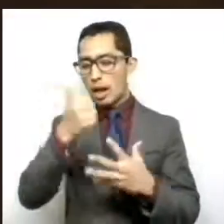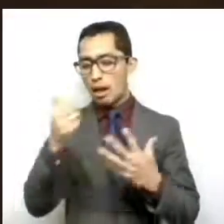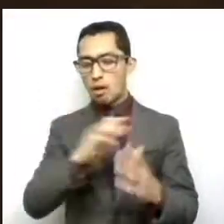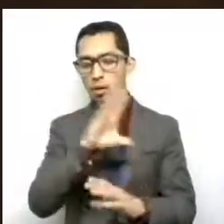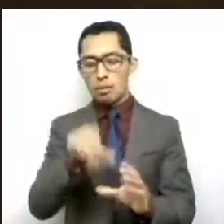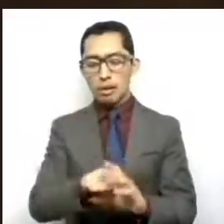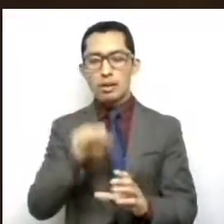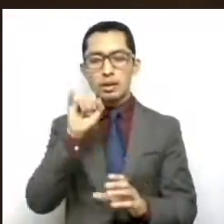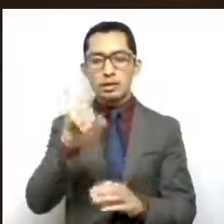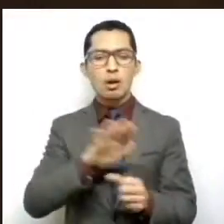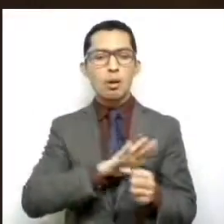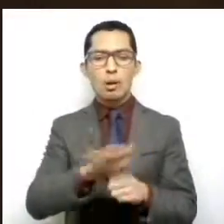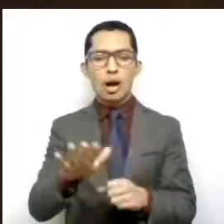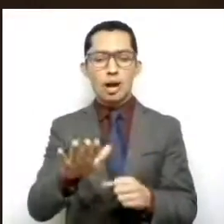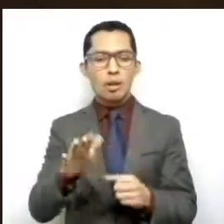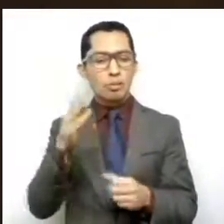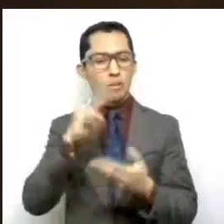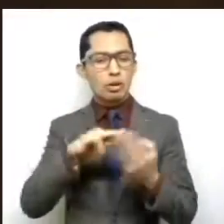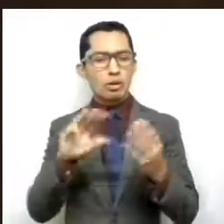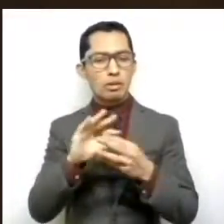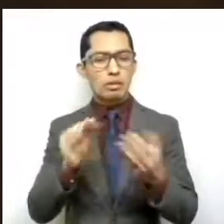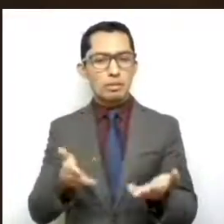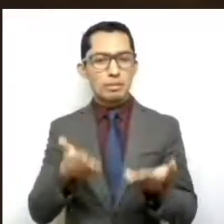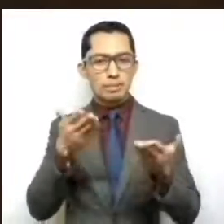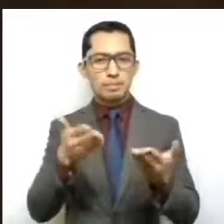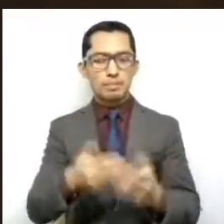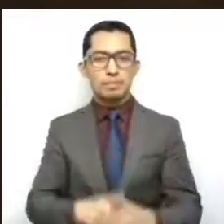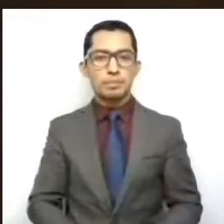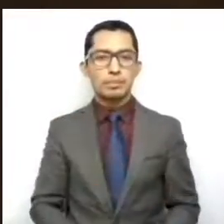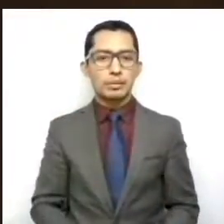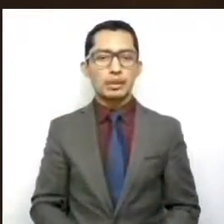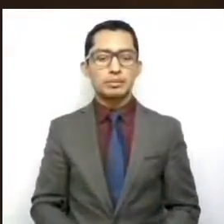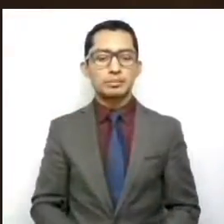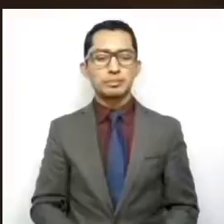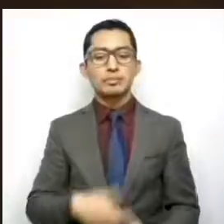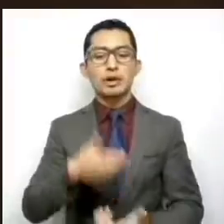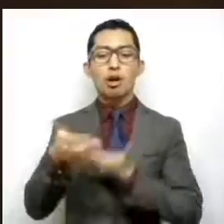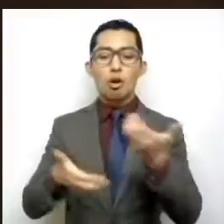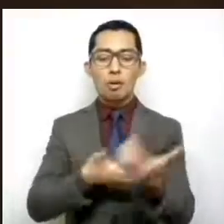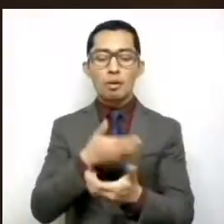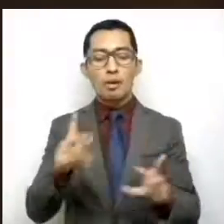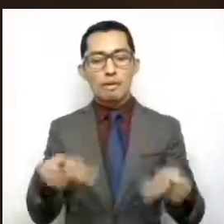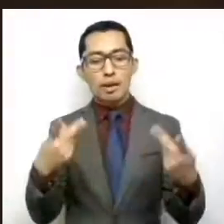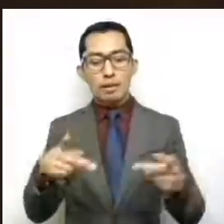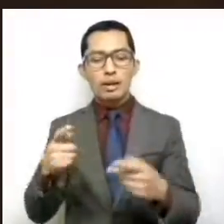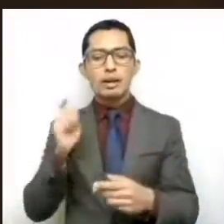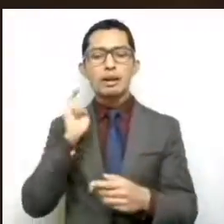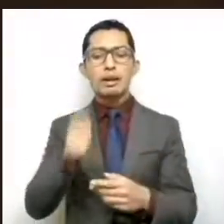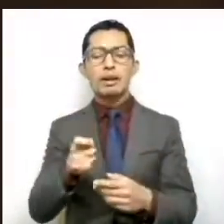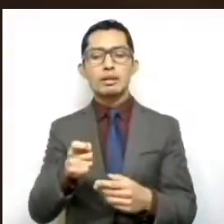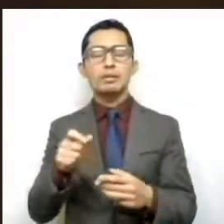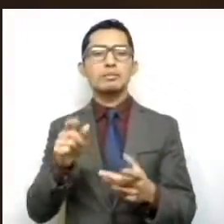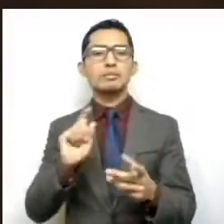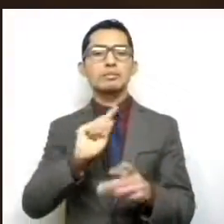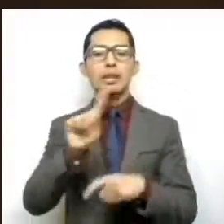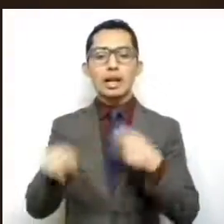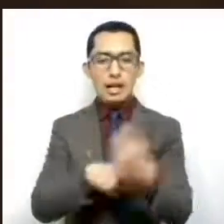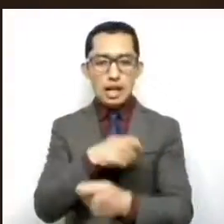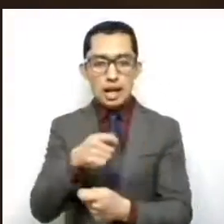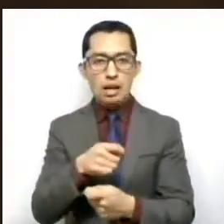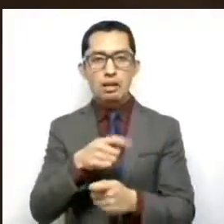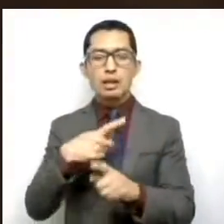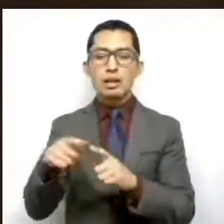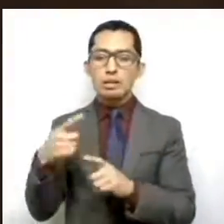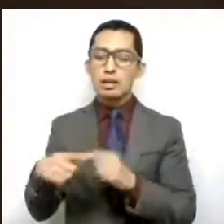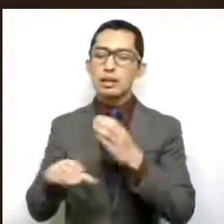conformidad con lo siguiente. El comercio es la actividad mediante la cual se intercambian, venden o compran